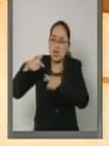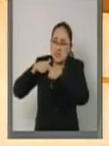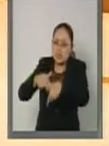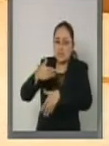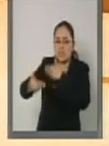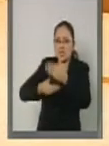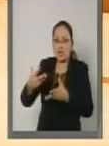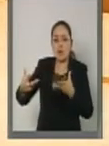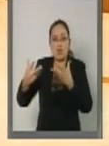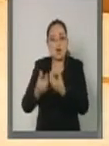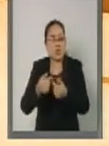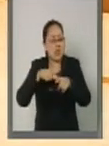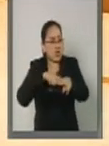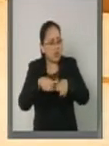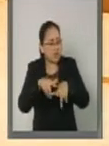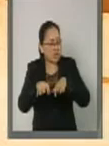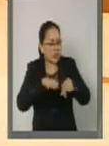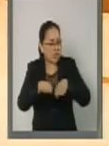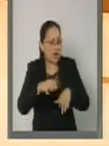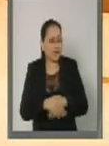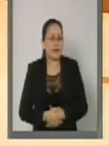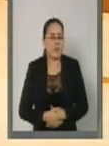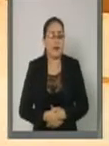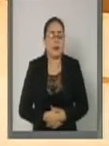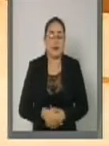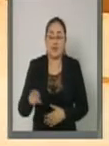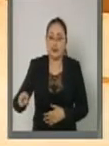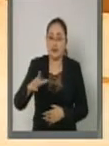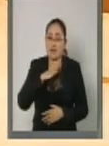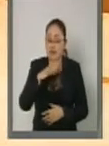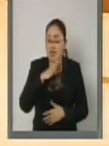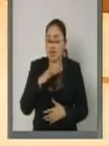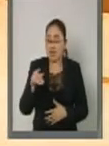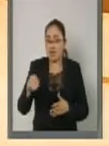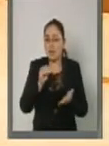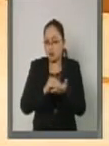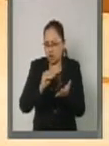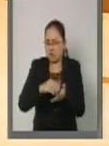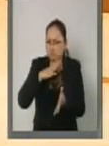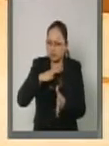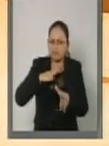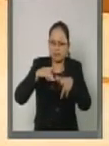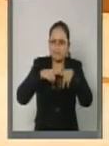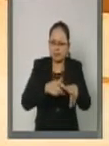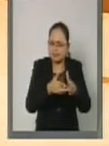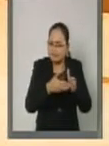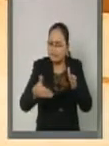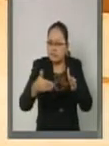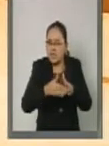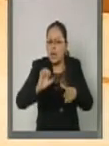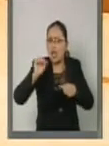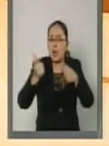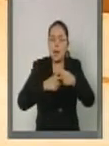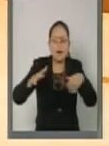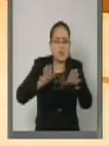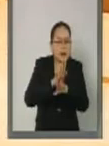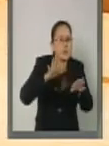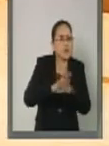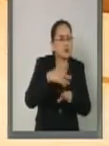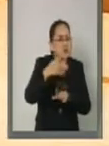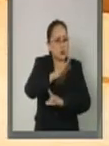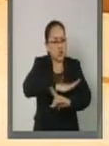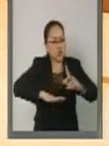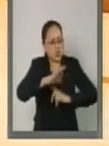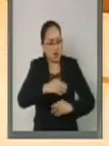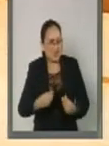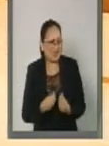socialmente aceptado se ha aceptado, ha permanecido estable y no se ha adaptado a las nuevas condiciones de vida de